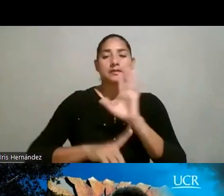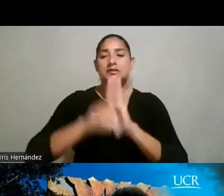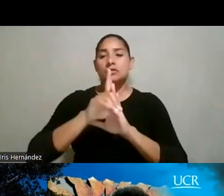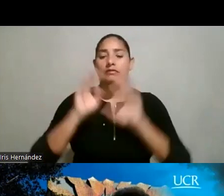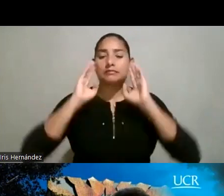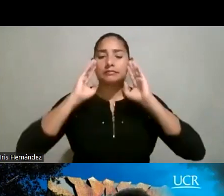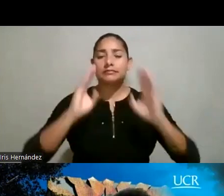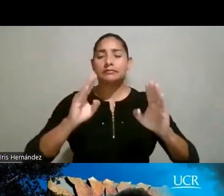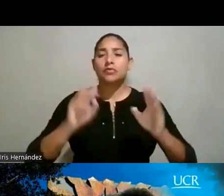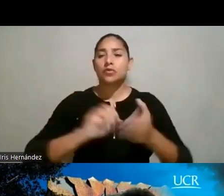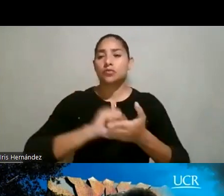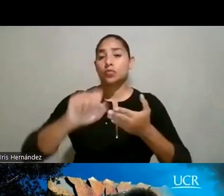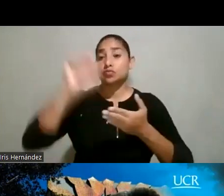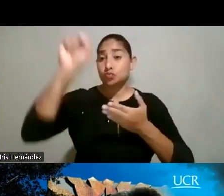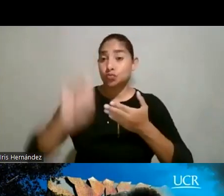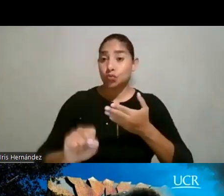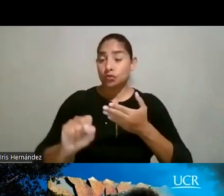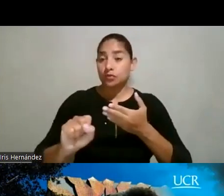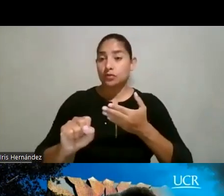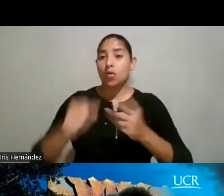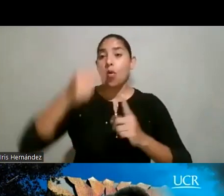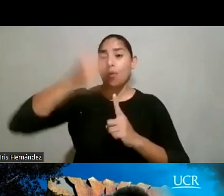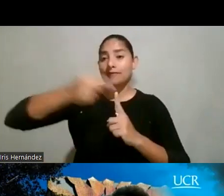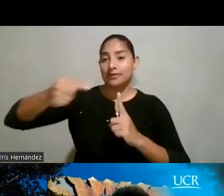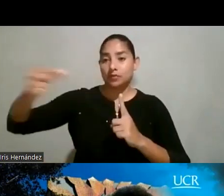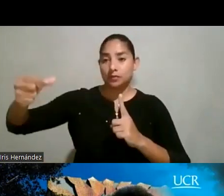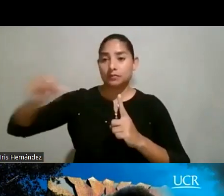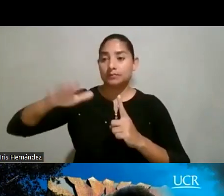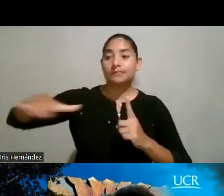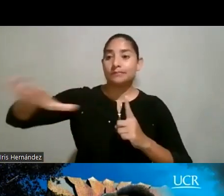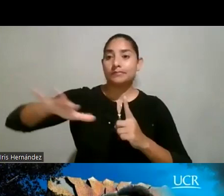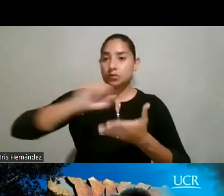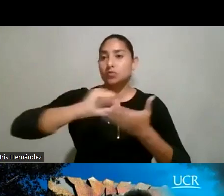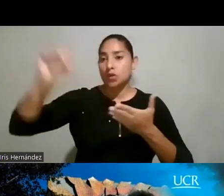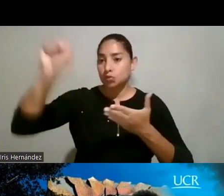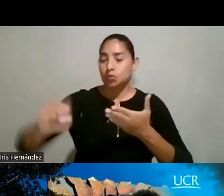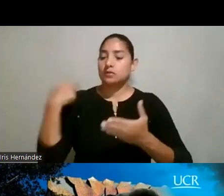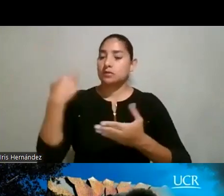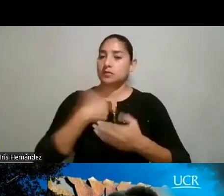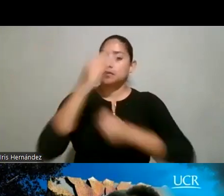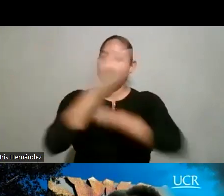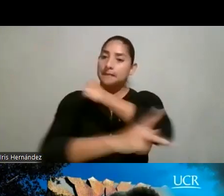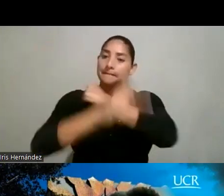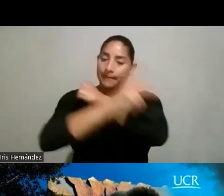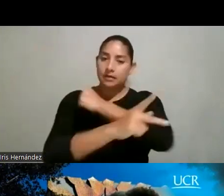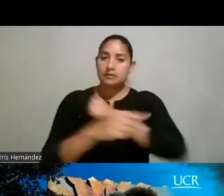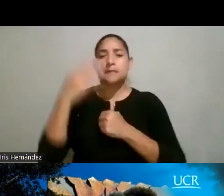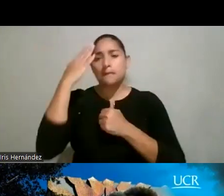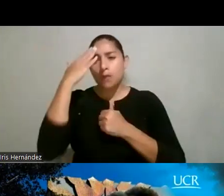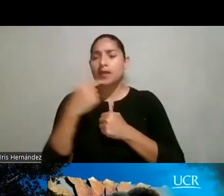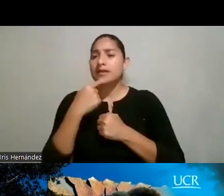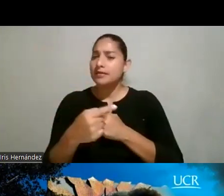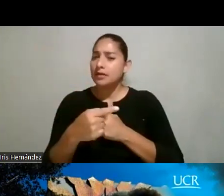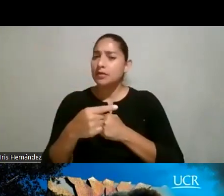en la sede del sur, es decir, en Golfito, en la zona sur de nuestro país. ¿Y por qué les digo que es un